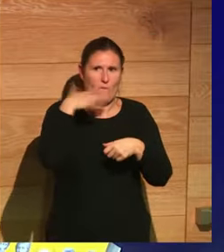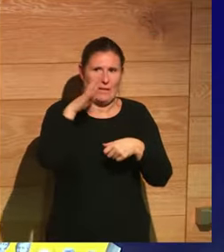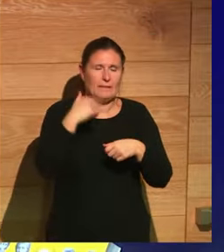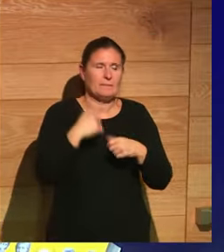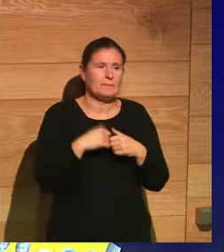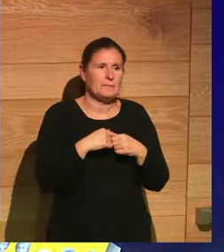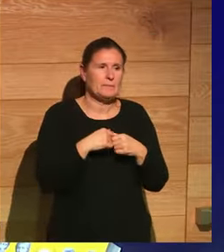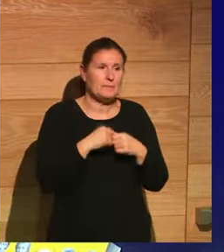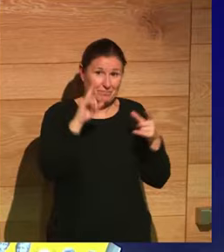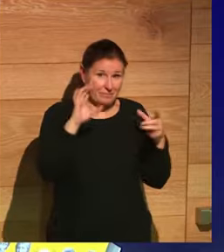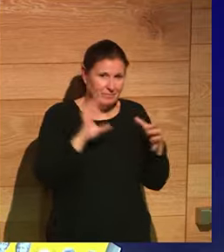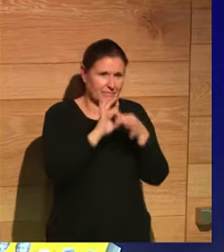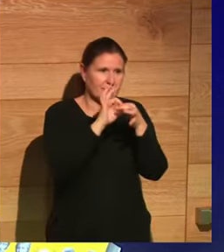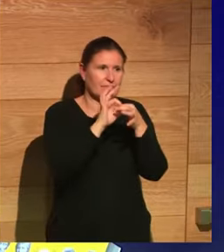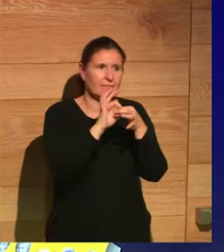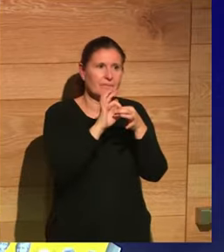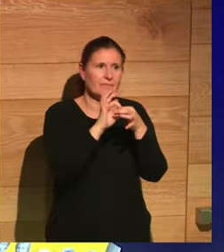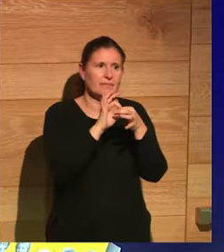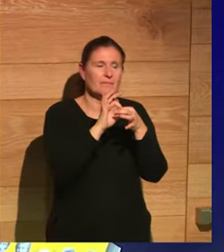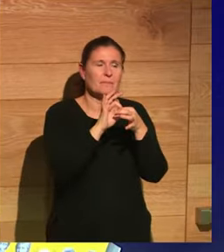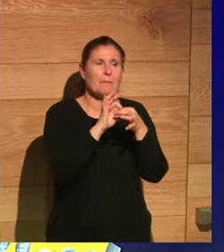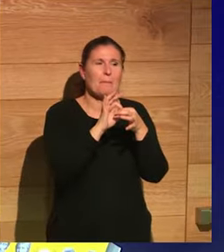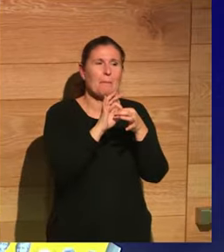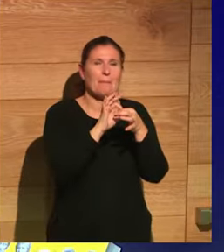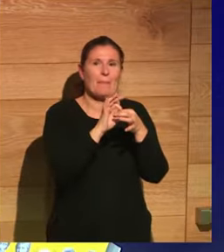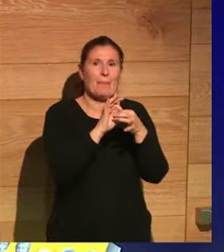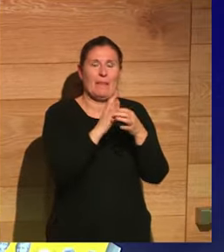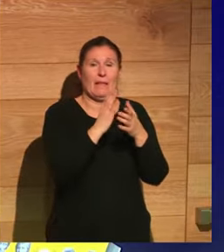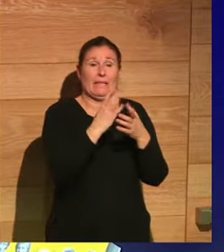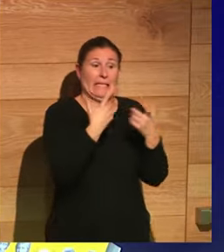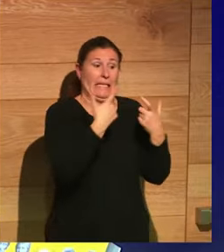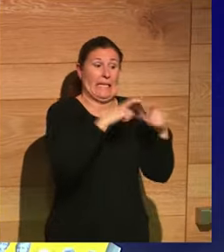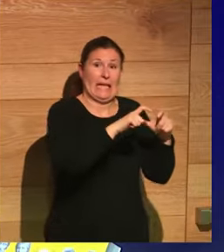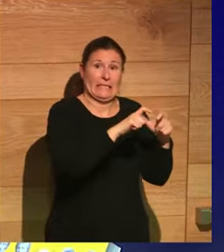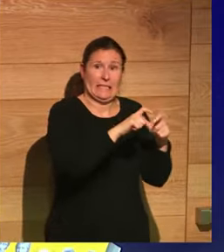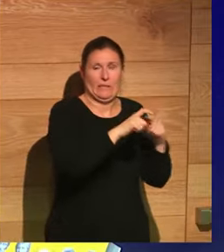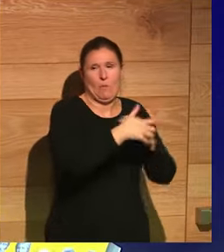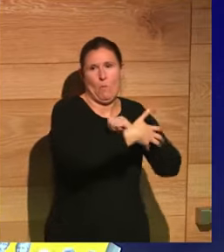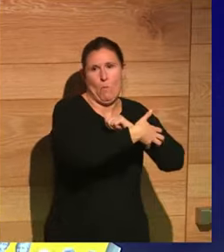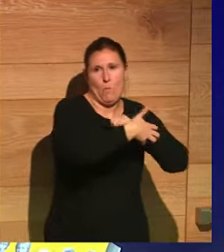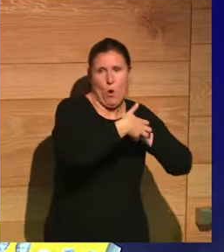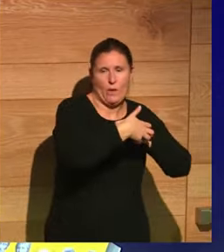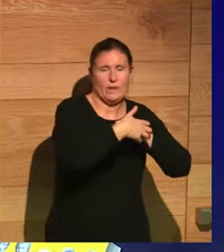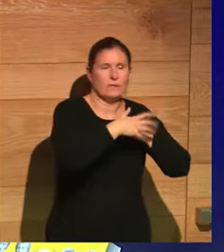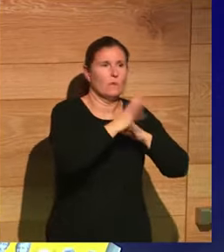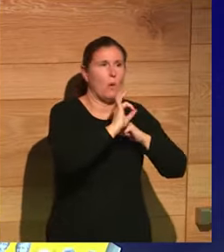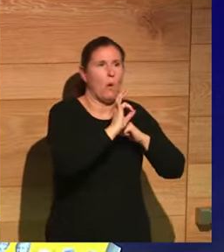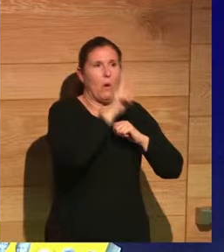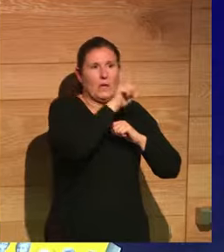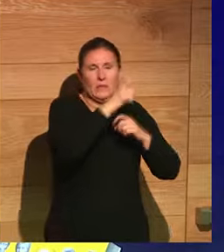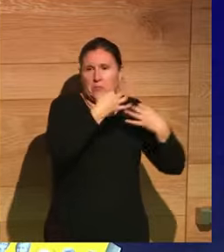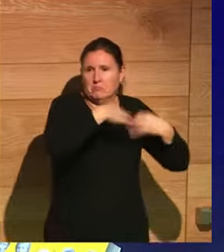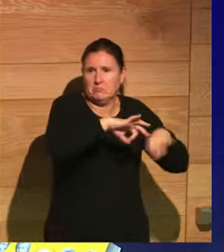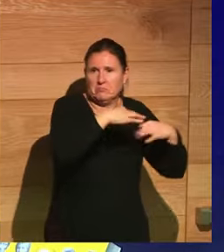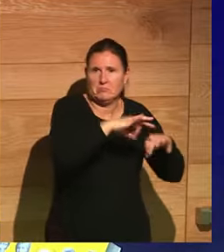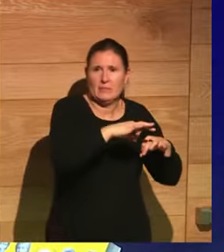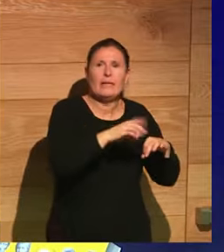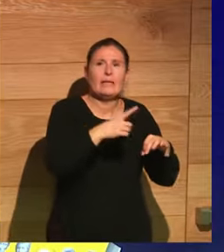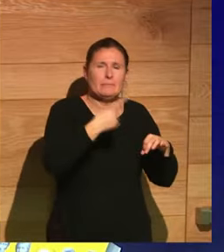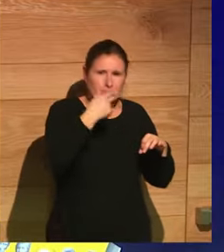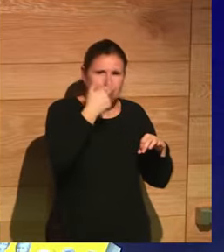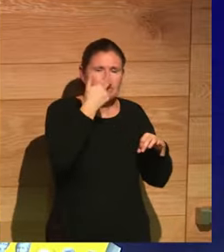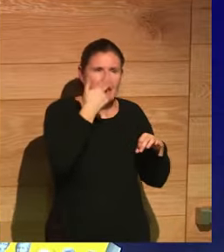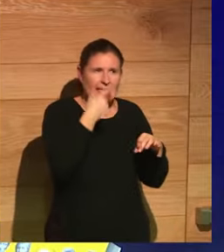ir por ahí los tiros. De cara a las clases más pobres, o digamos a la gente corriente, sí que le